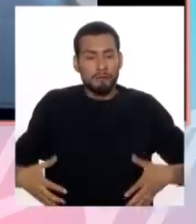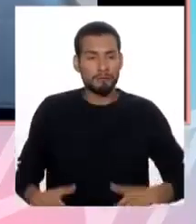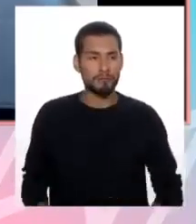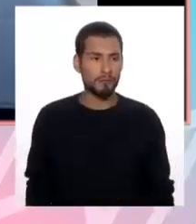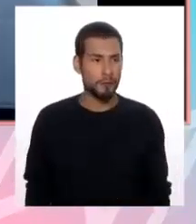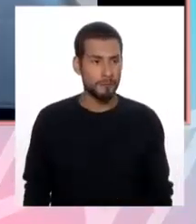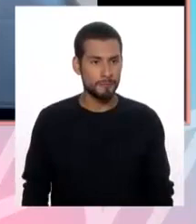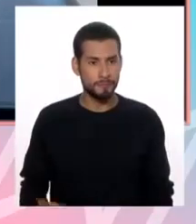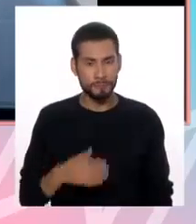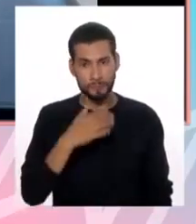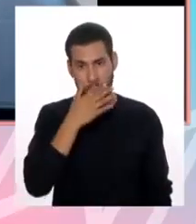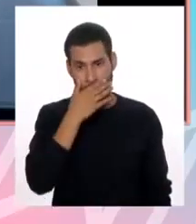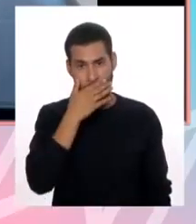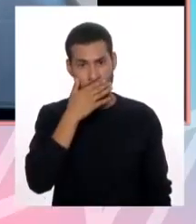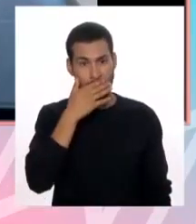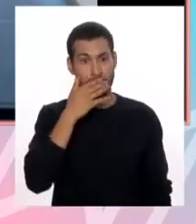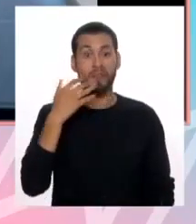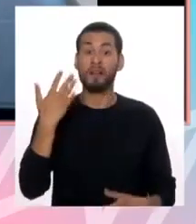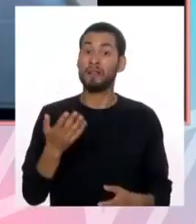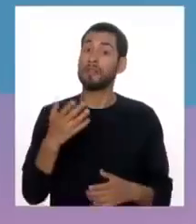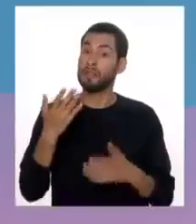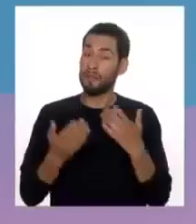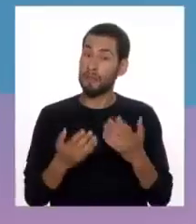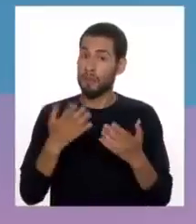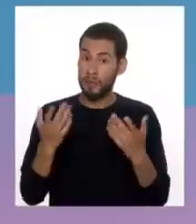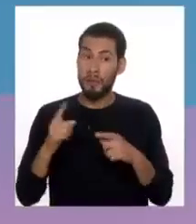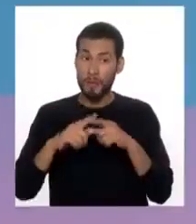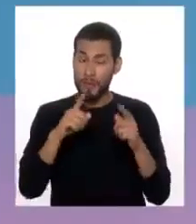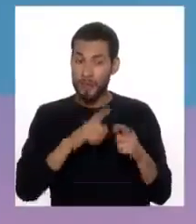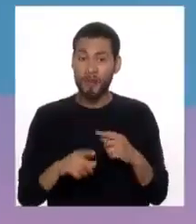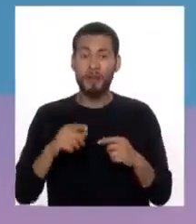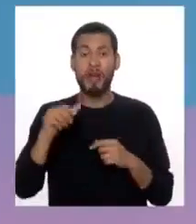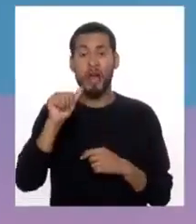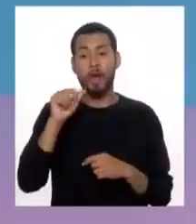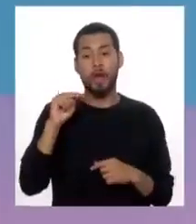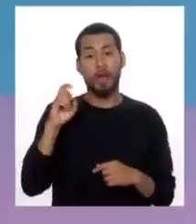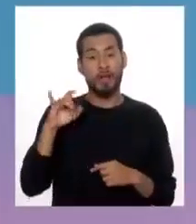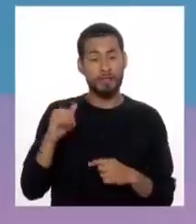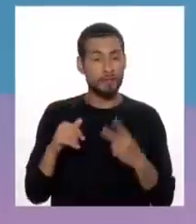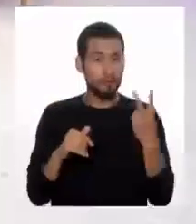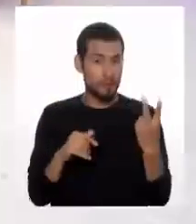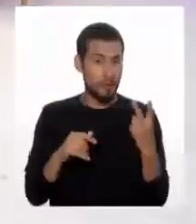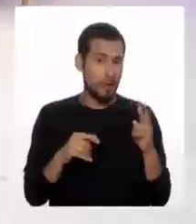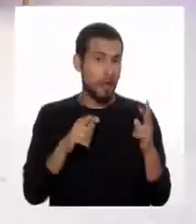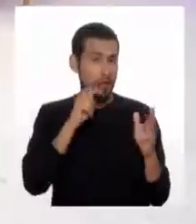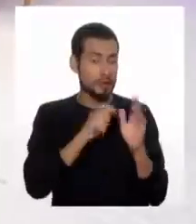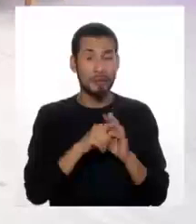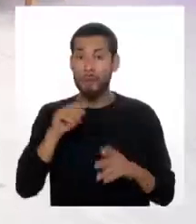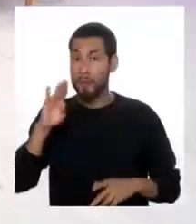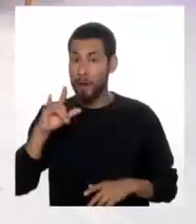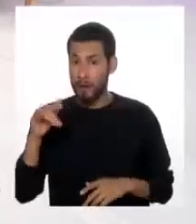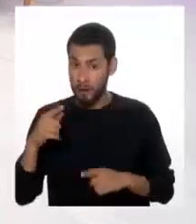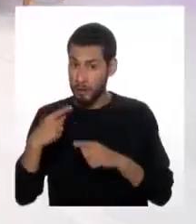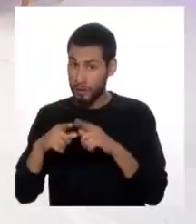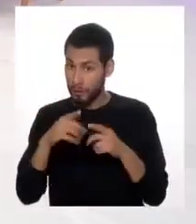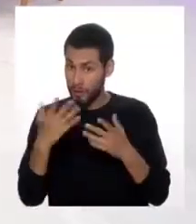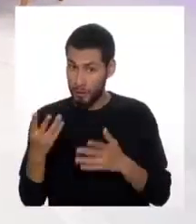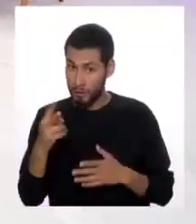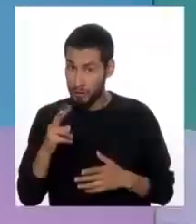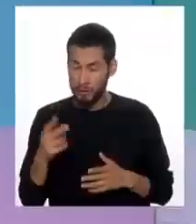hay algún tipo de bulimia? Hay tipos, porque en la anorexia tenemos tipos de anorexia, que son dos. ¿En la bulimia también se presenta? También se distingue